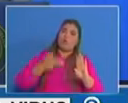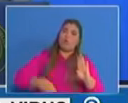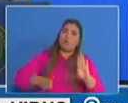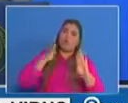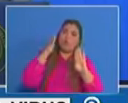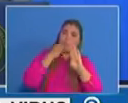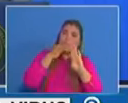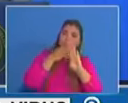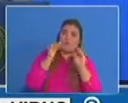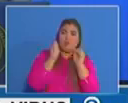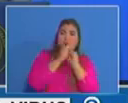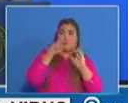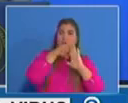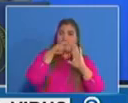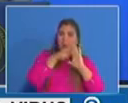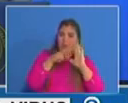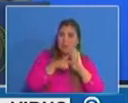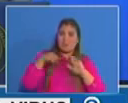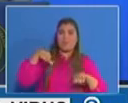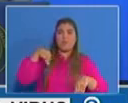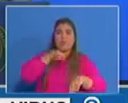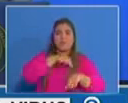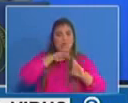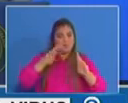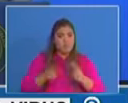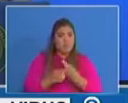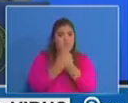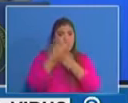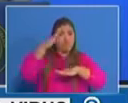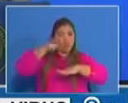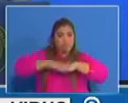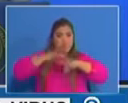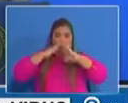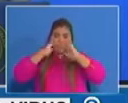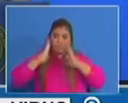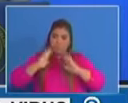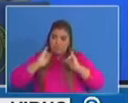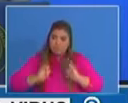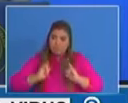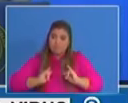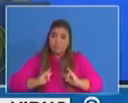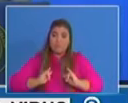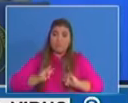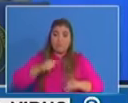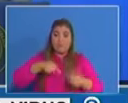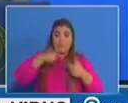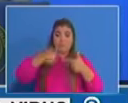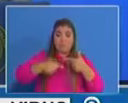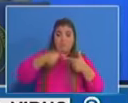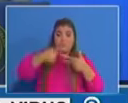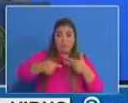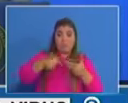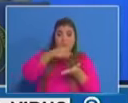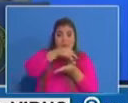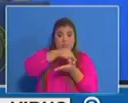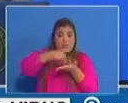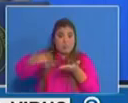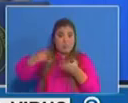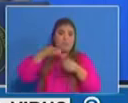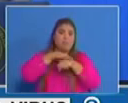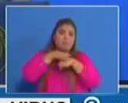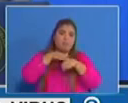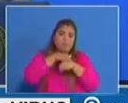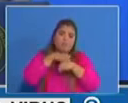de cuarentena va a ser importante que en estas próximas semanas mantengamos el